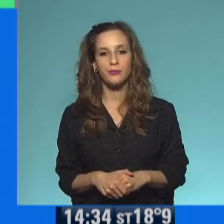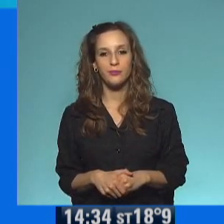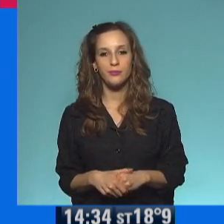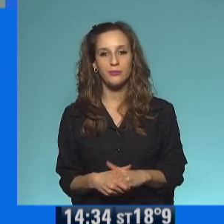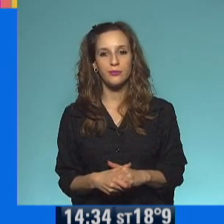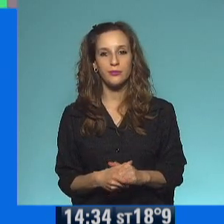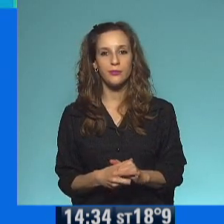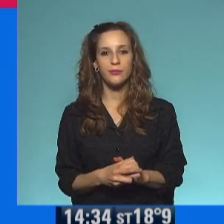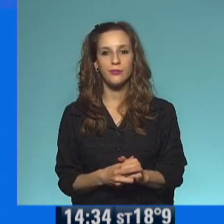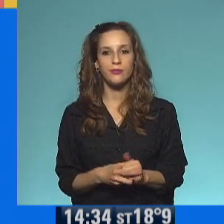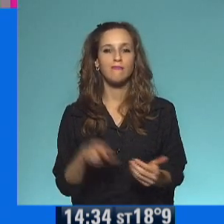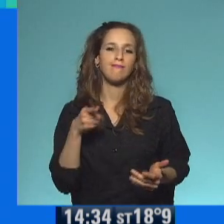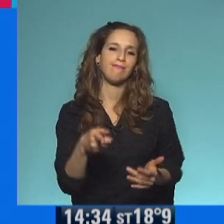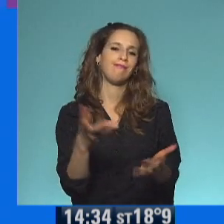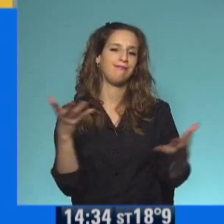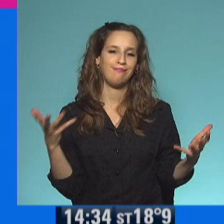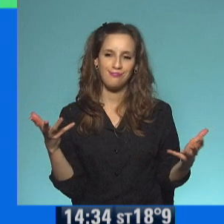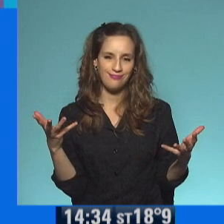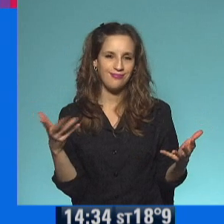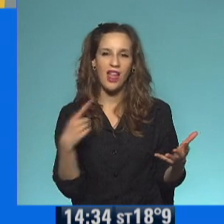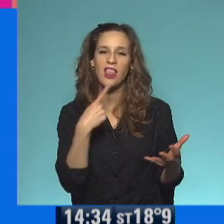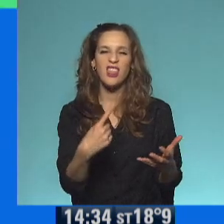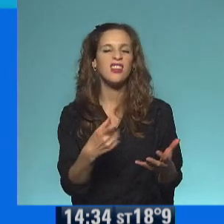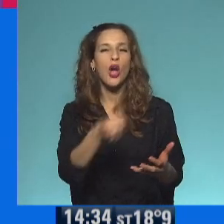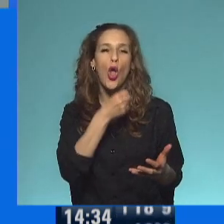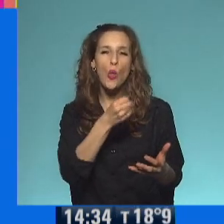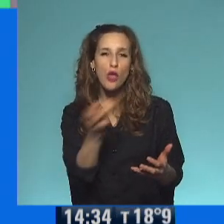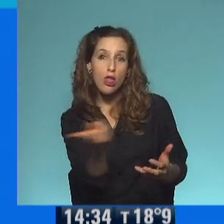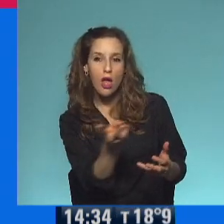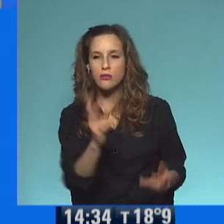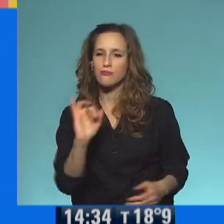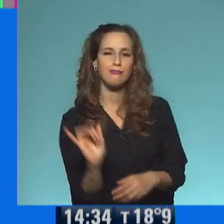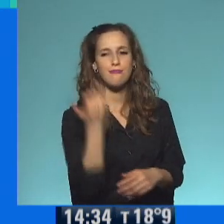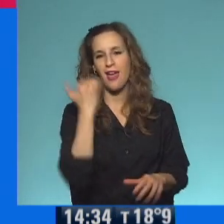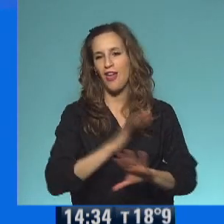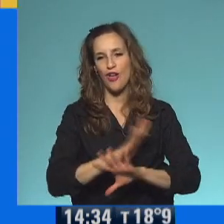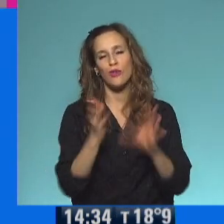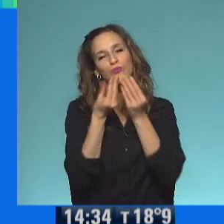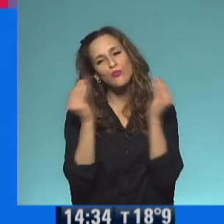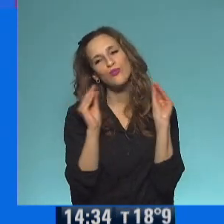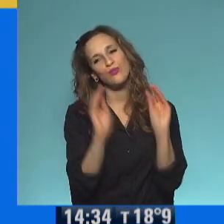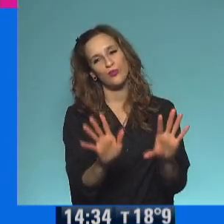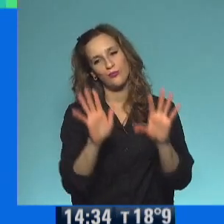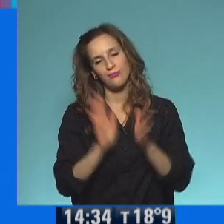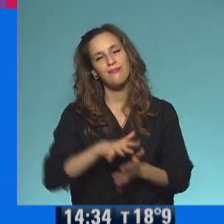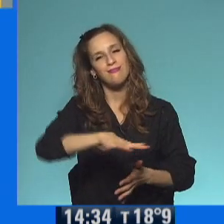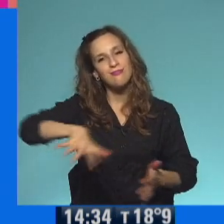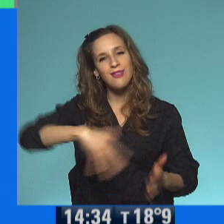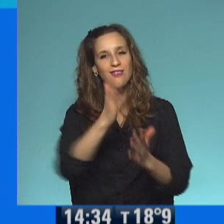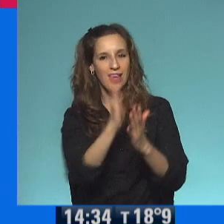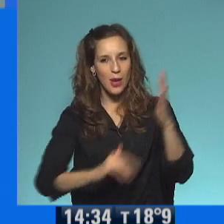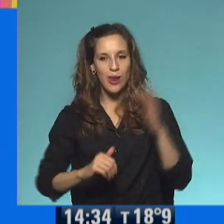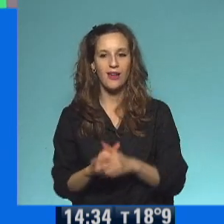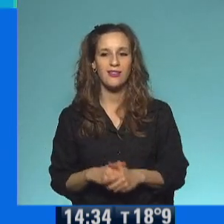Ay, mirá, Juan Manuel dice los mejores conductores de Seguimos Educando. Te mandamos un beso grande y beso a Bahía Blanca también.